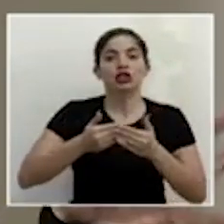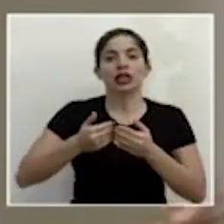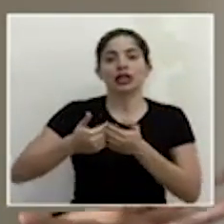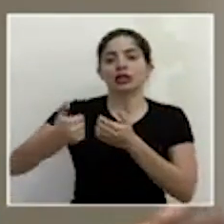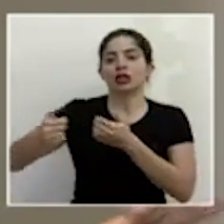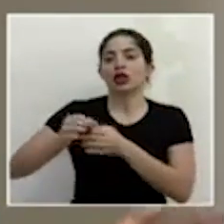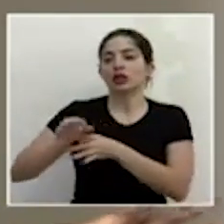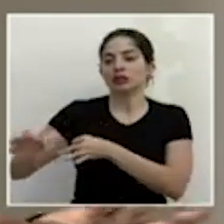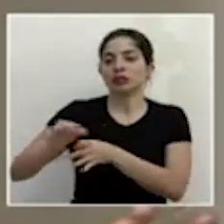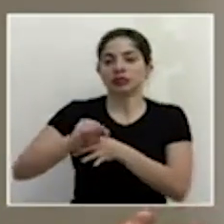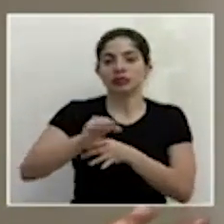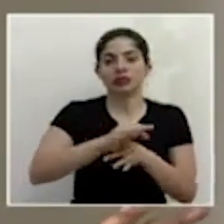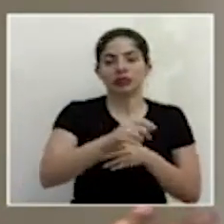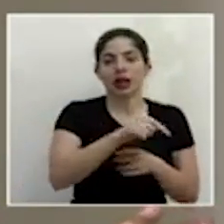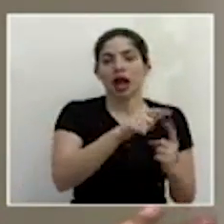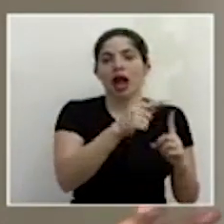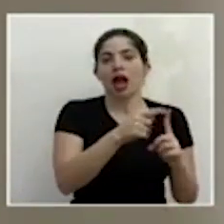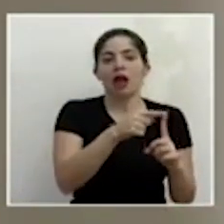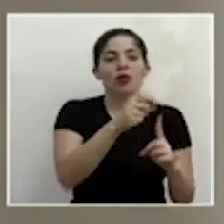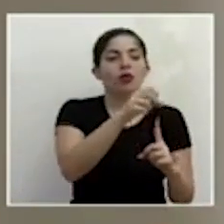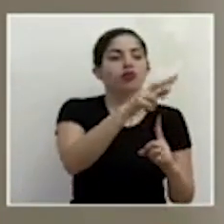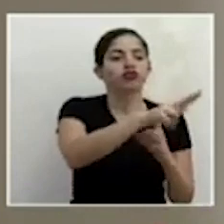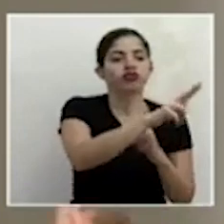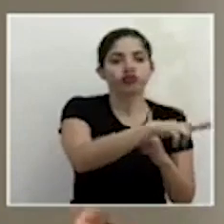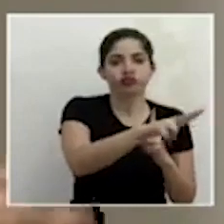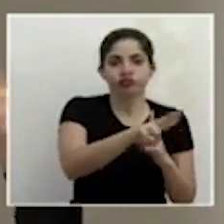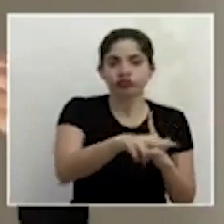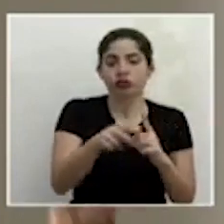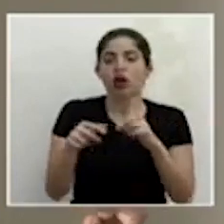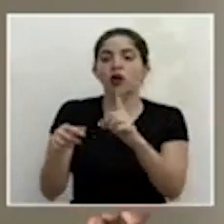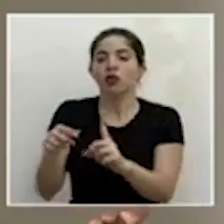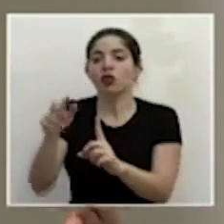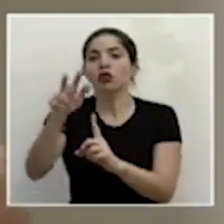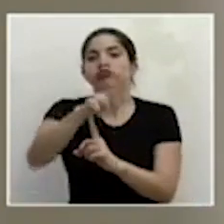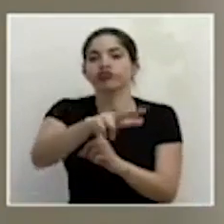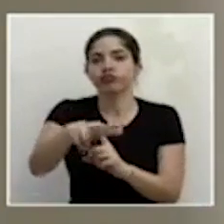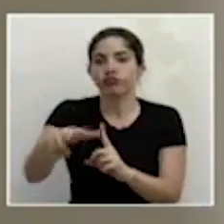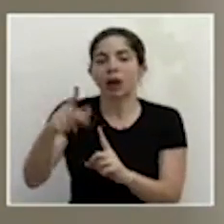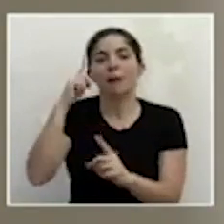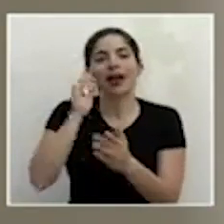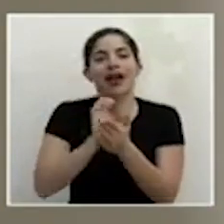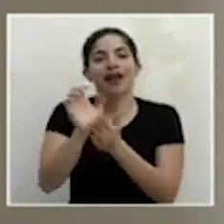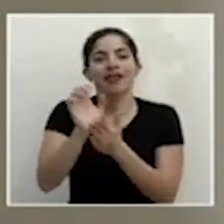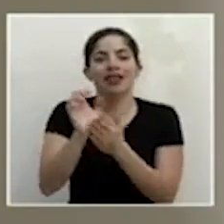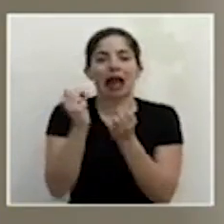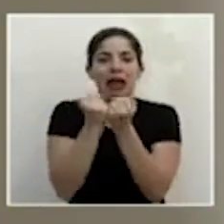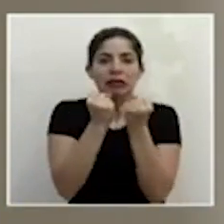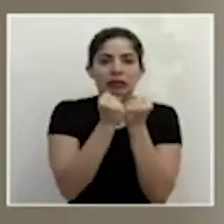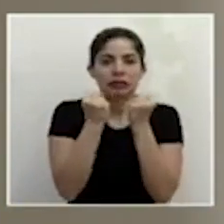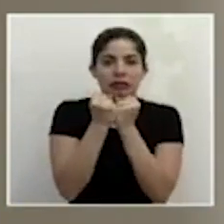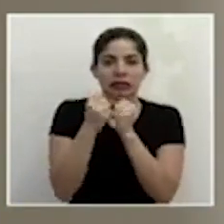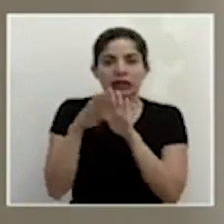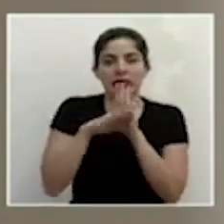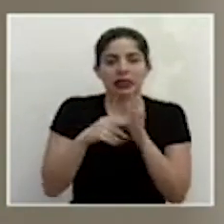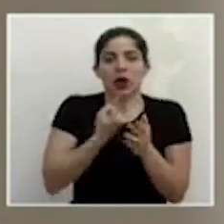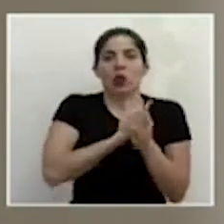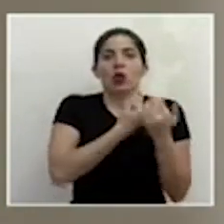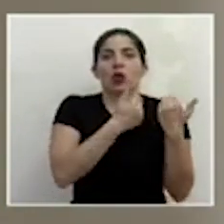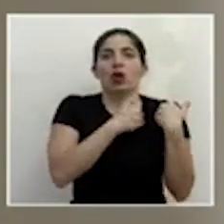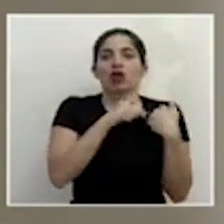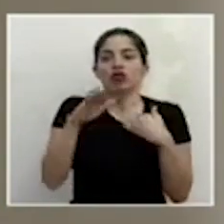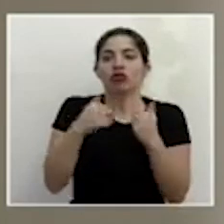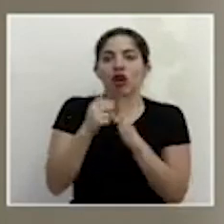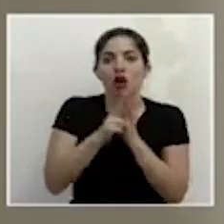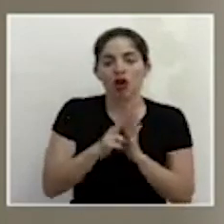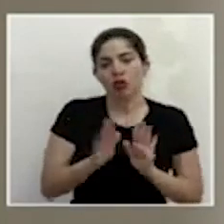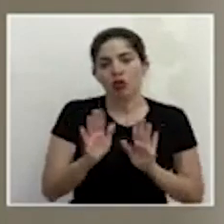de aprobación de protocolos sectoriales para que no hayan cuellos de botella. Pero además confiando absolutamente